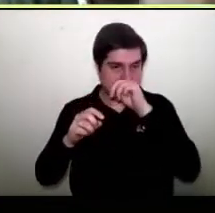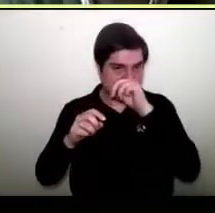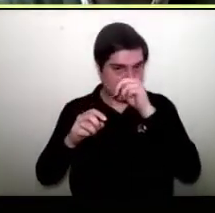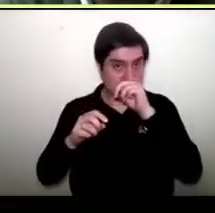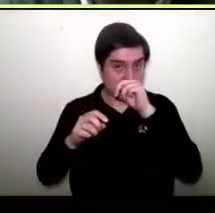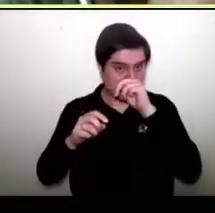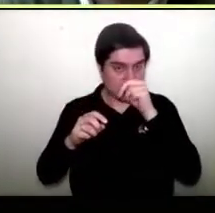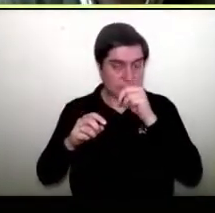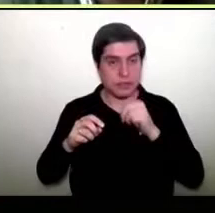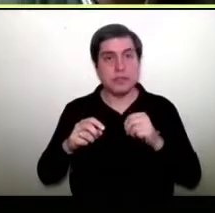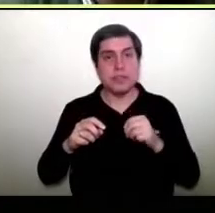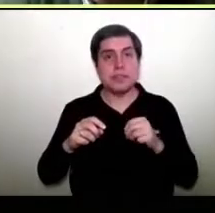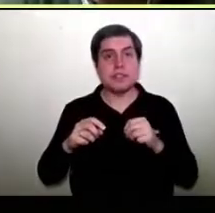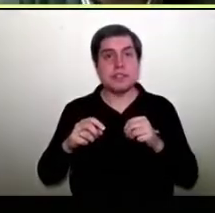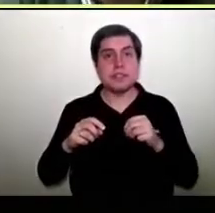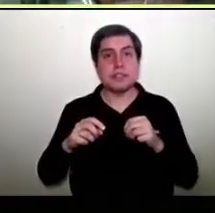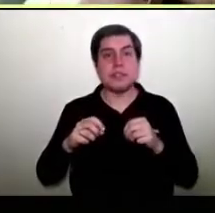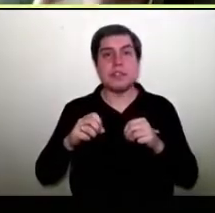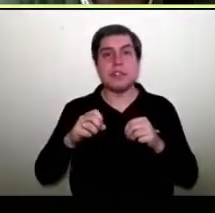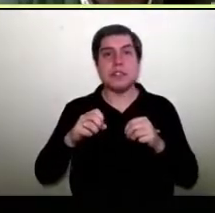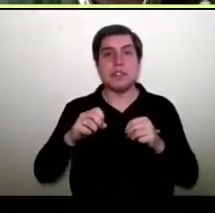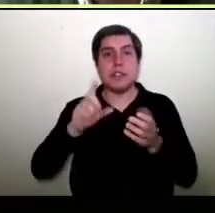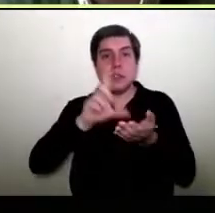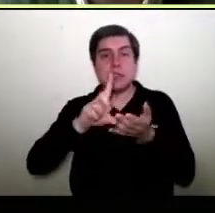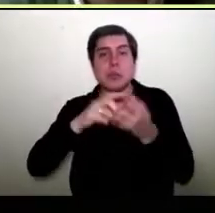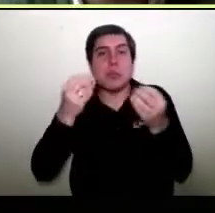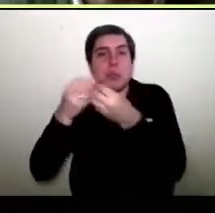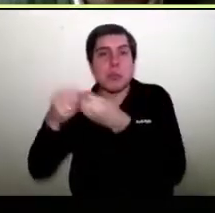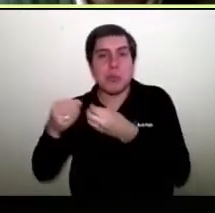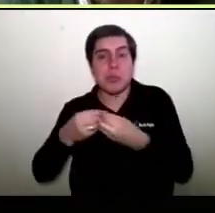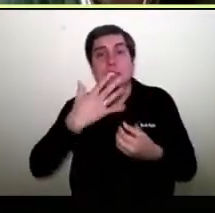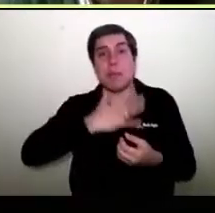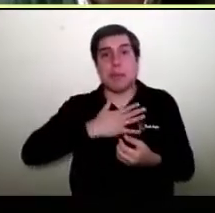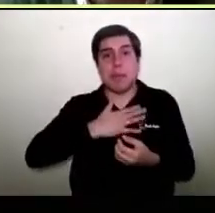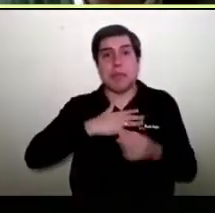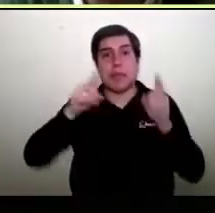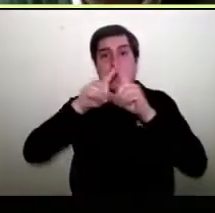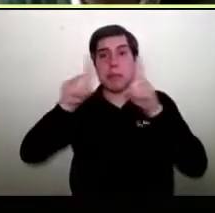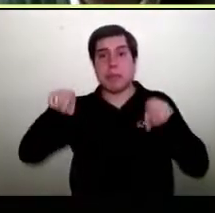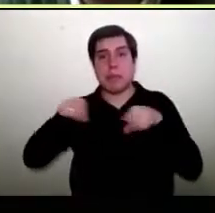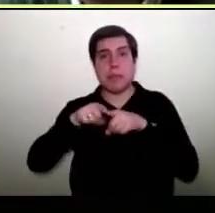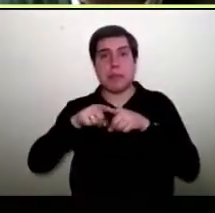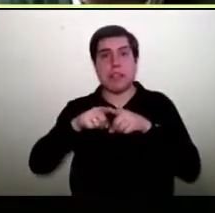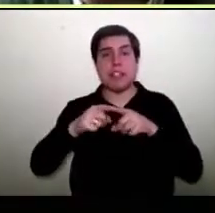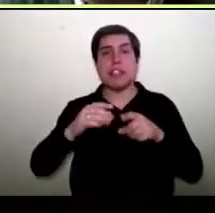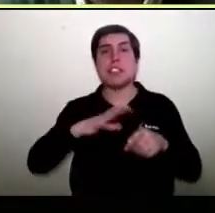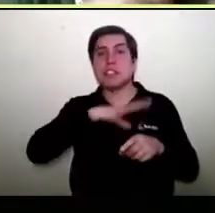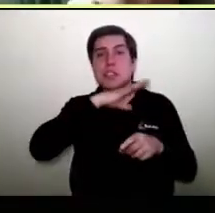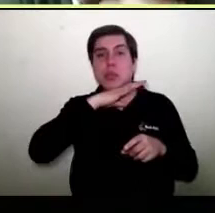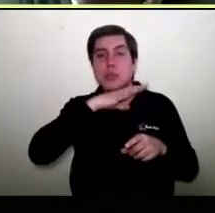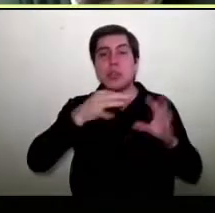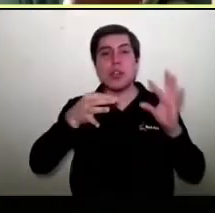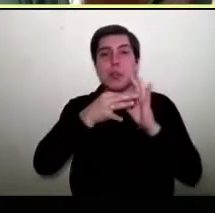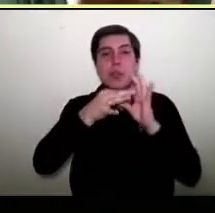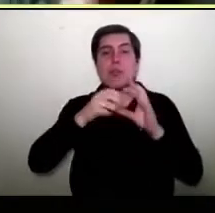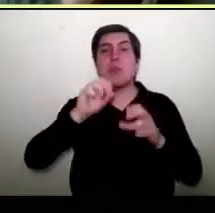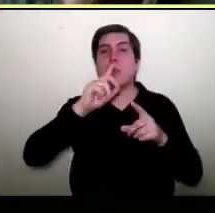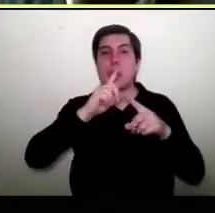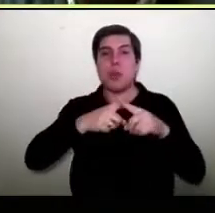página con sitio. Un sitio es un conjunto de páginas tuyas que son accesibles por un mismo dominio. www